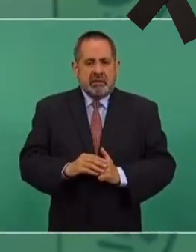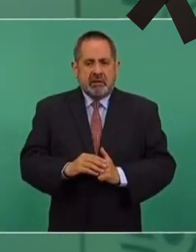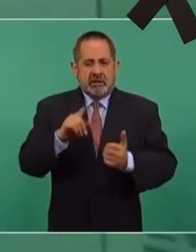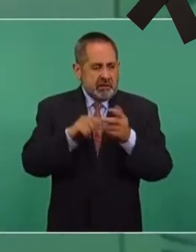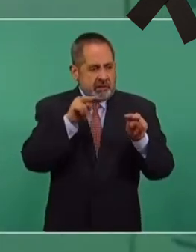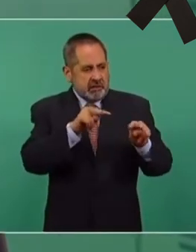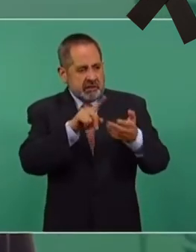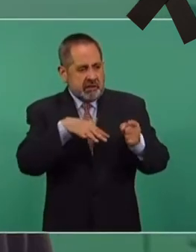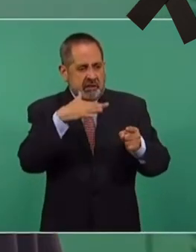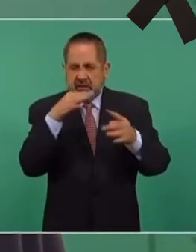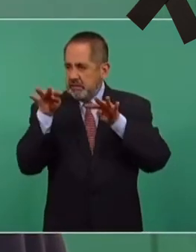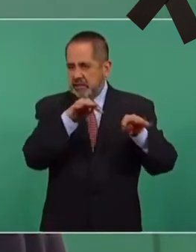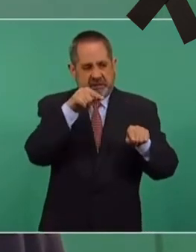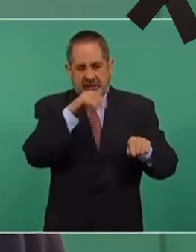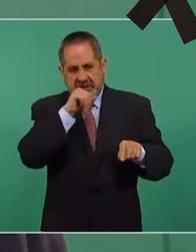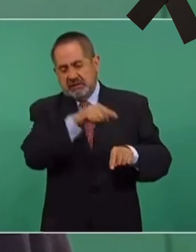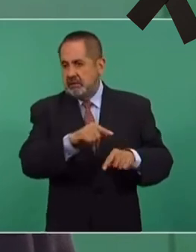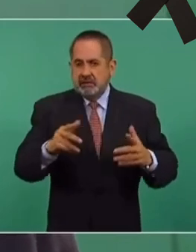Son mal vistos los corruptos,